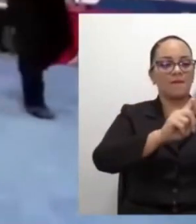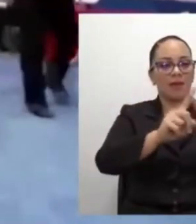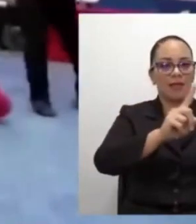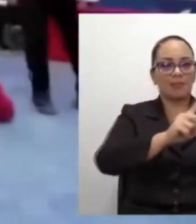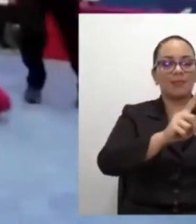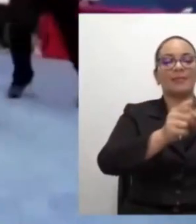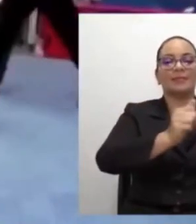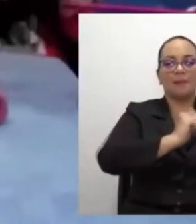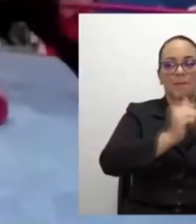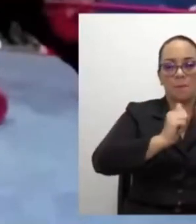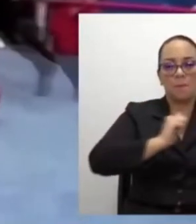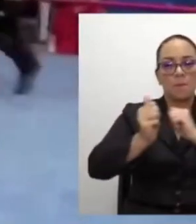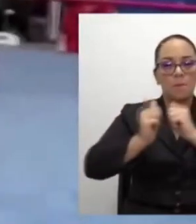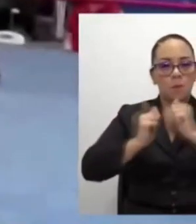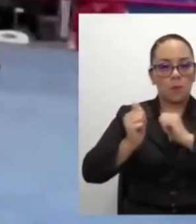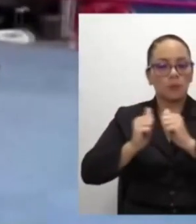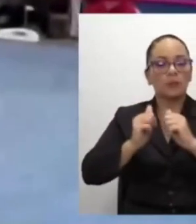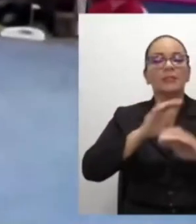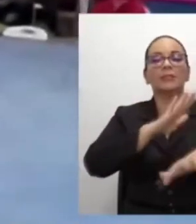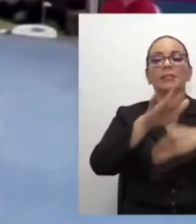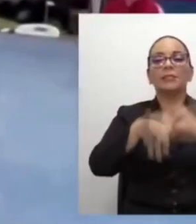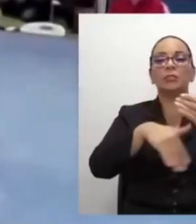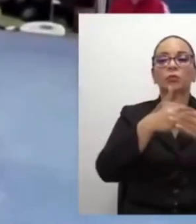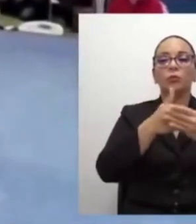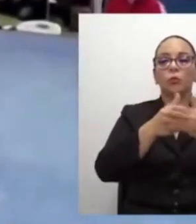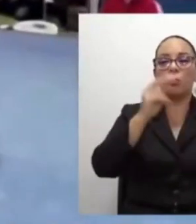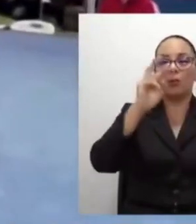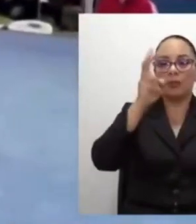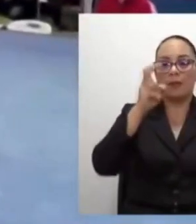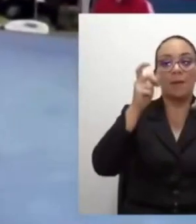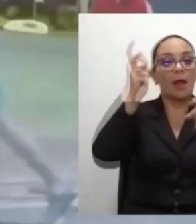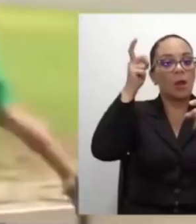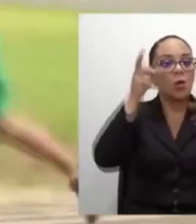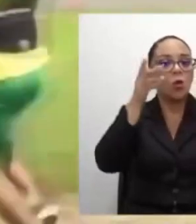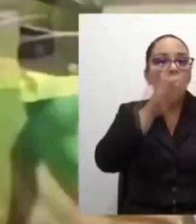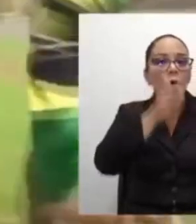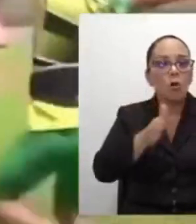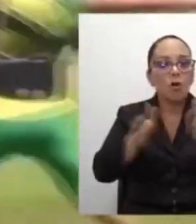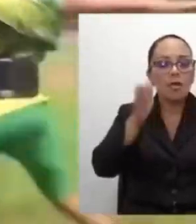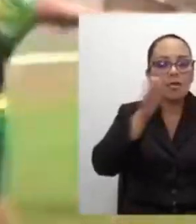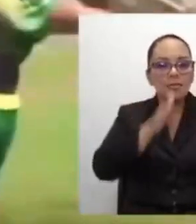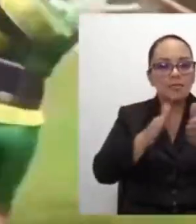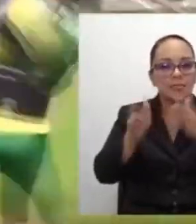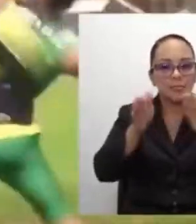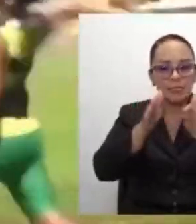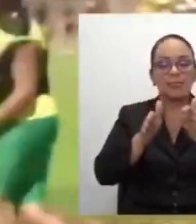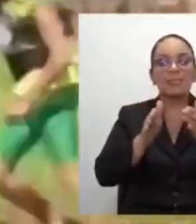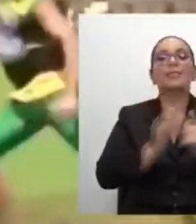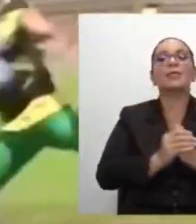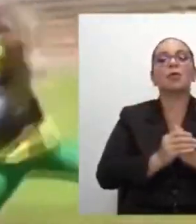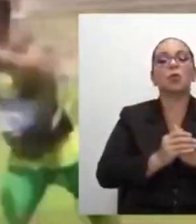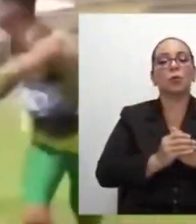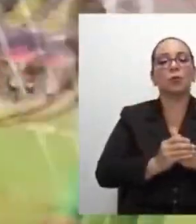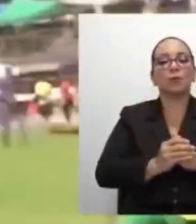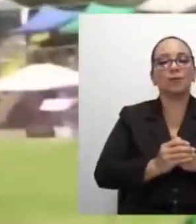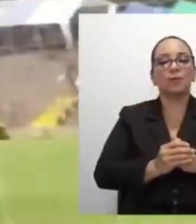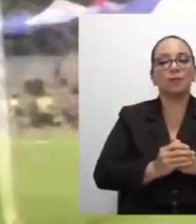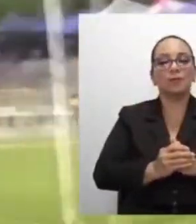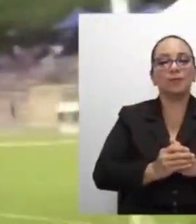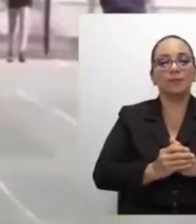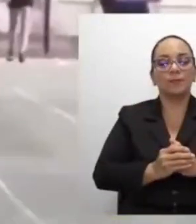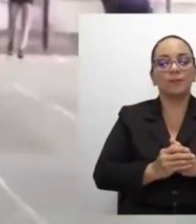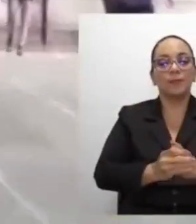eléctricas, las luces de emergencias, la limpieza de sistemas sépticos, el arreglo de fregaderos. El trabajo